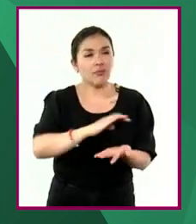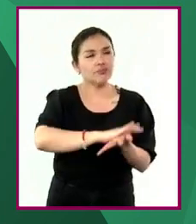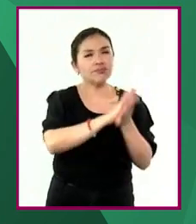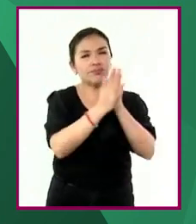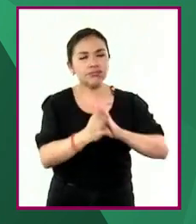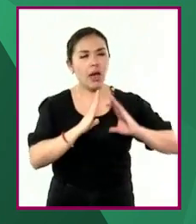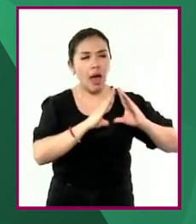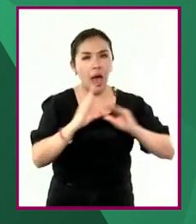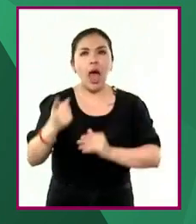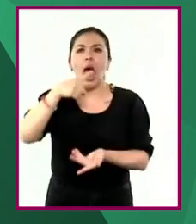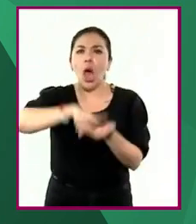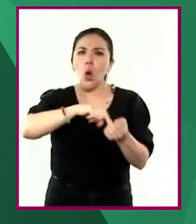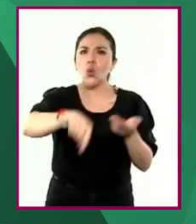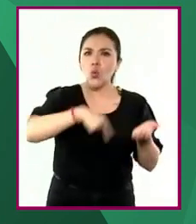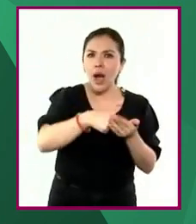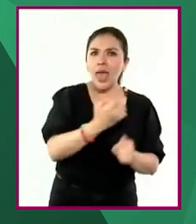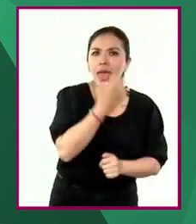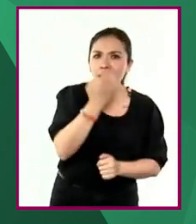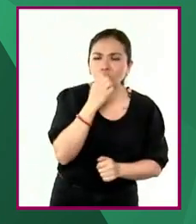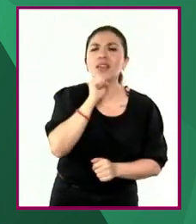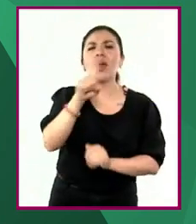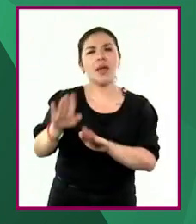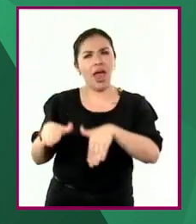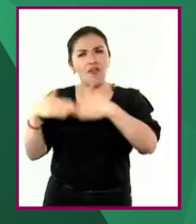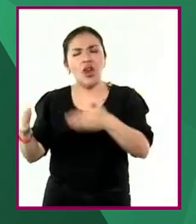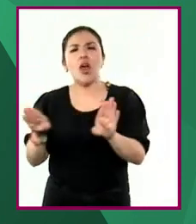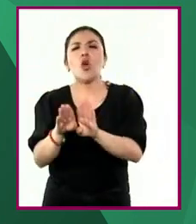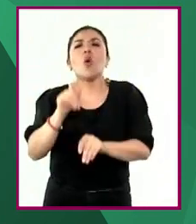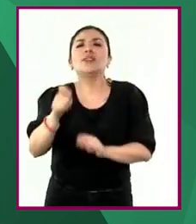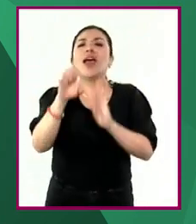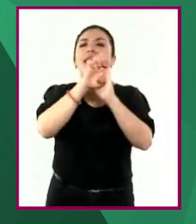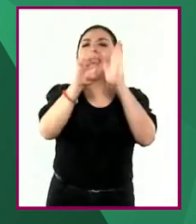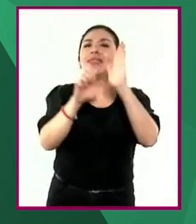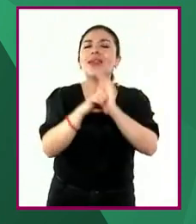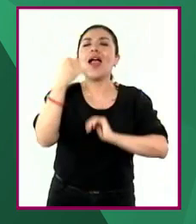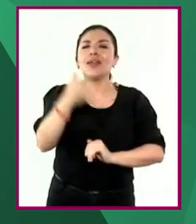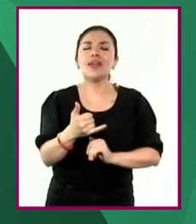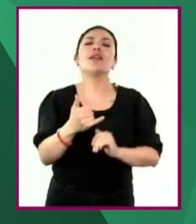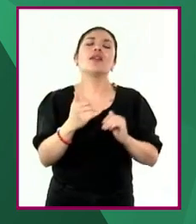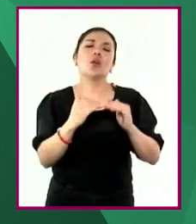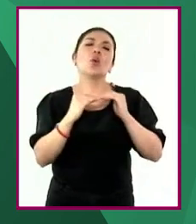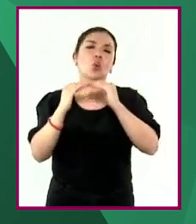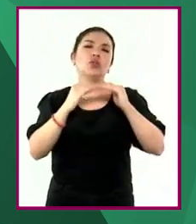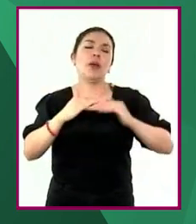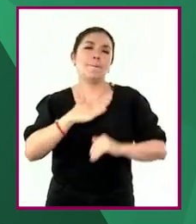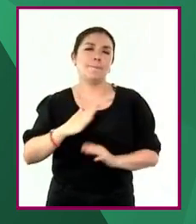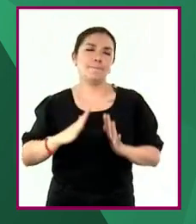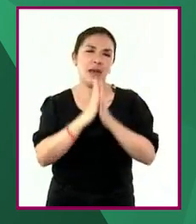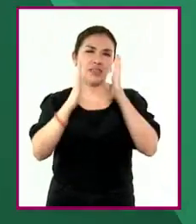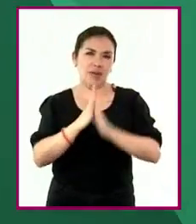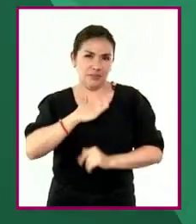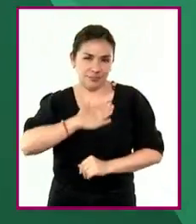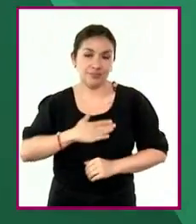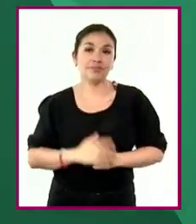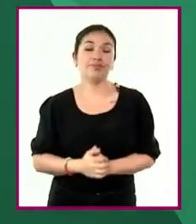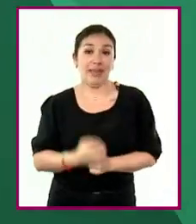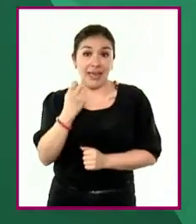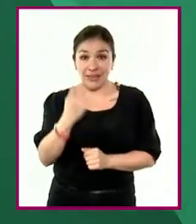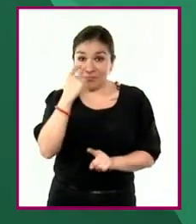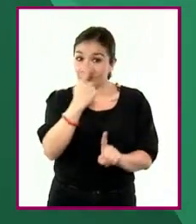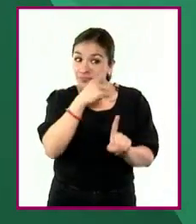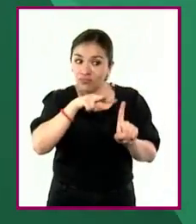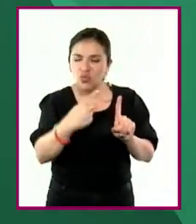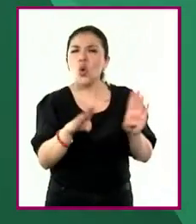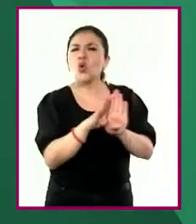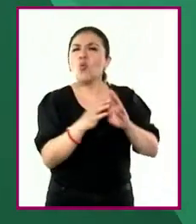vivenciar en el aula y la escuela los principios éticos y los valores democráticos. El enfoque